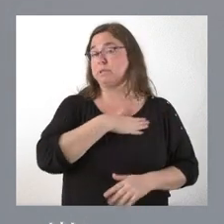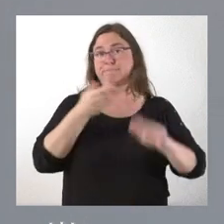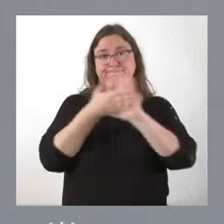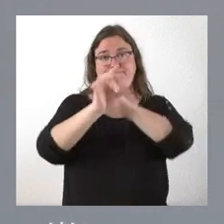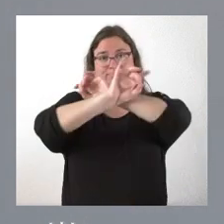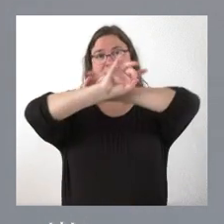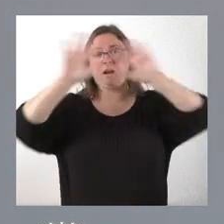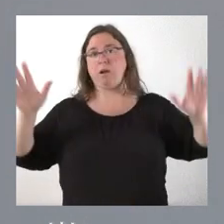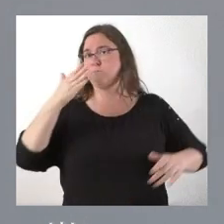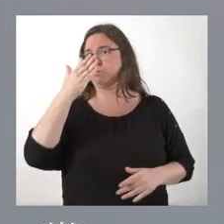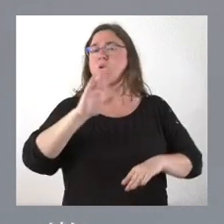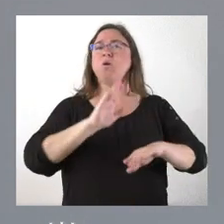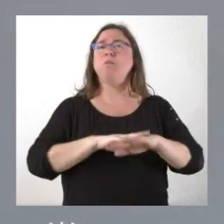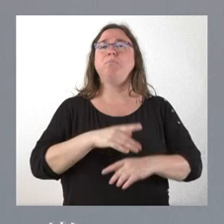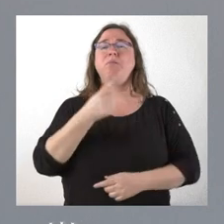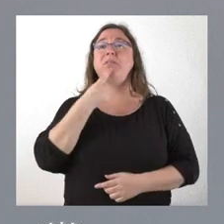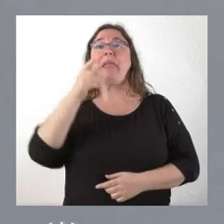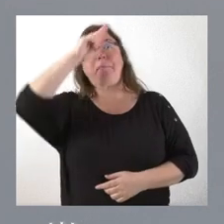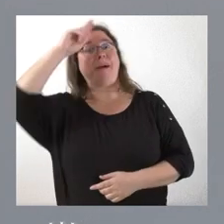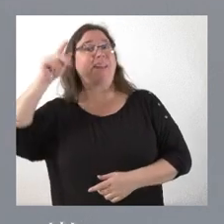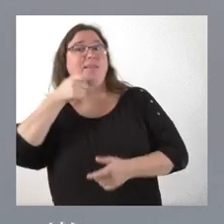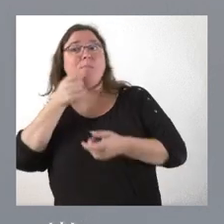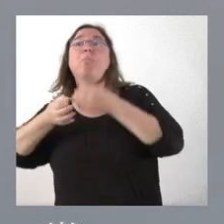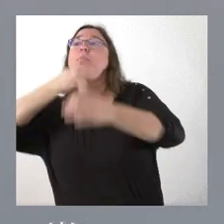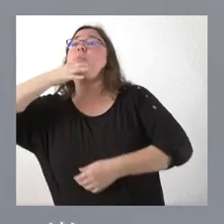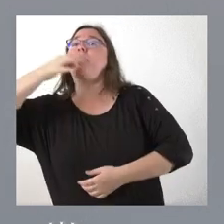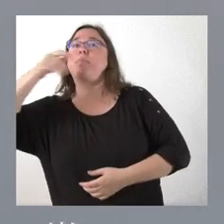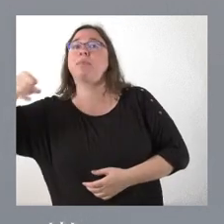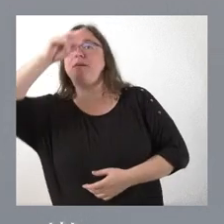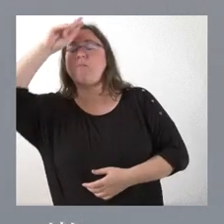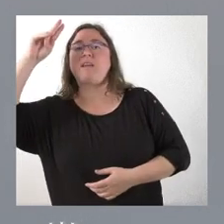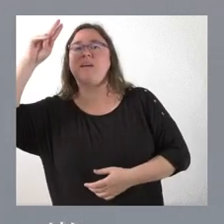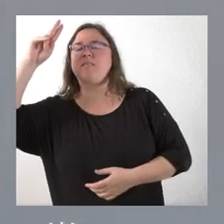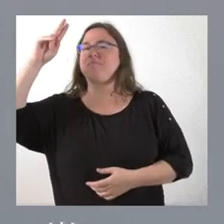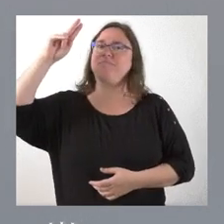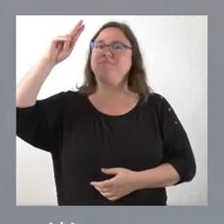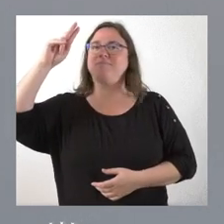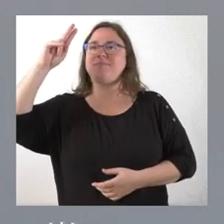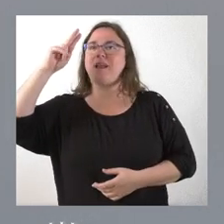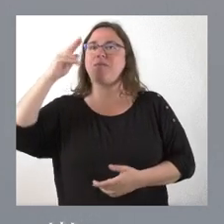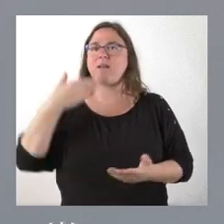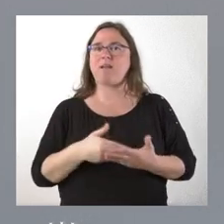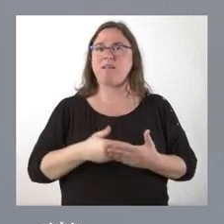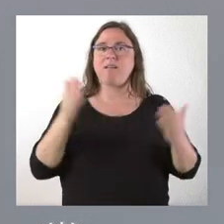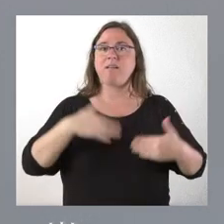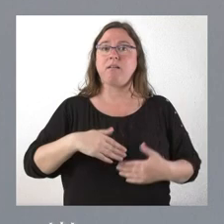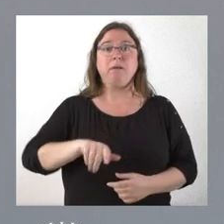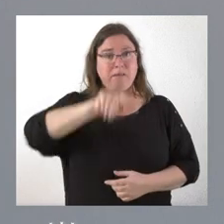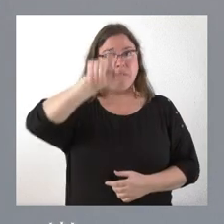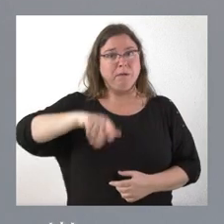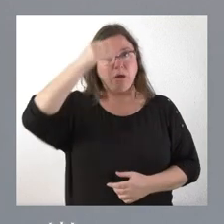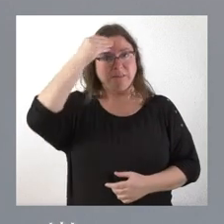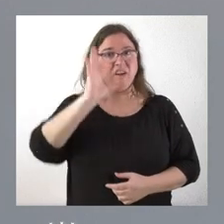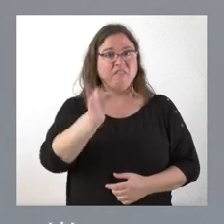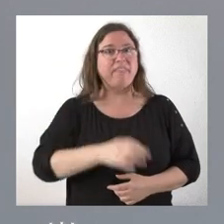porque estas palabras dichas en Madrid y sin que se pudieran contrastar habrá gente que piense en que es verdad